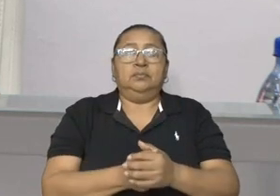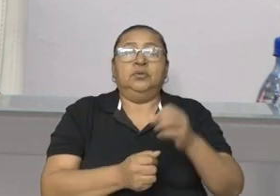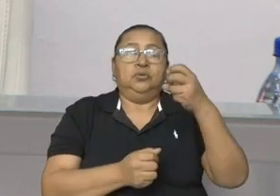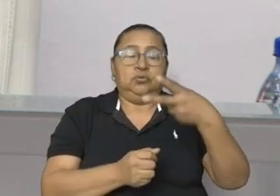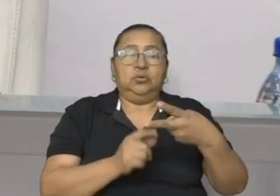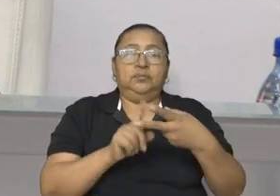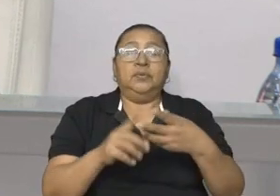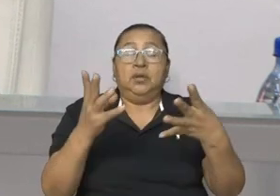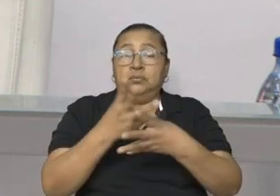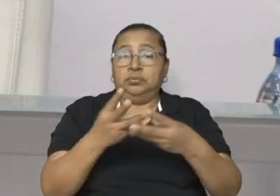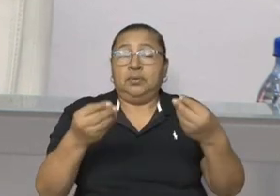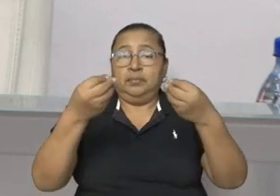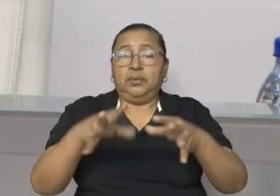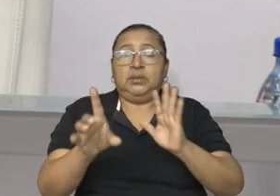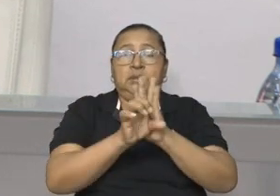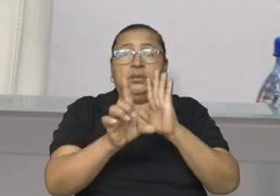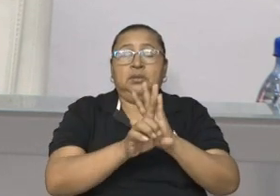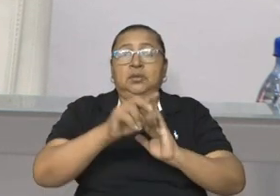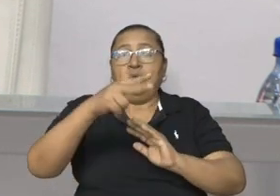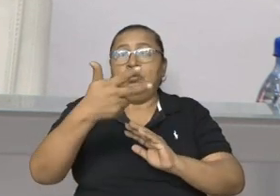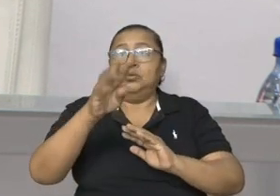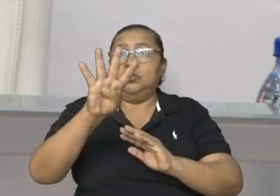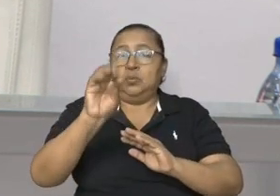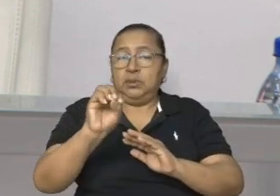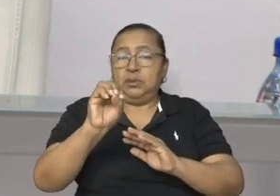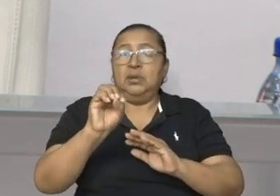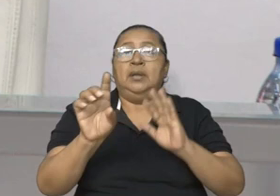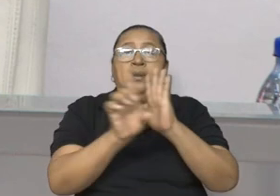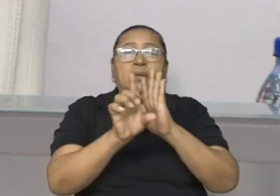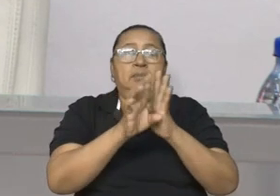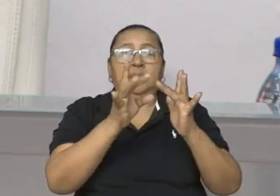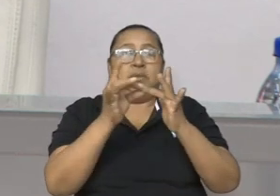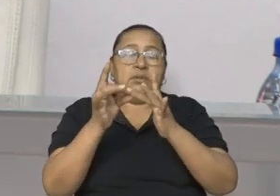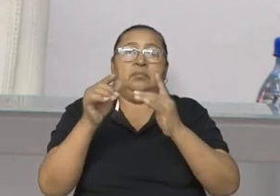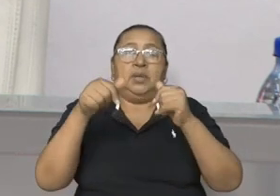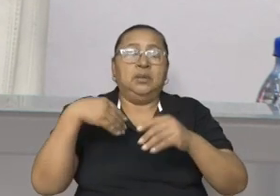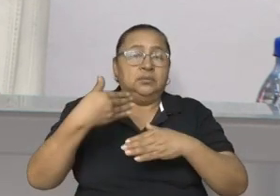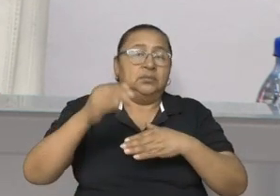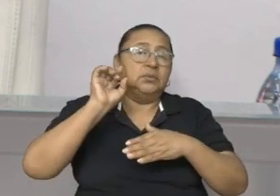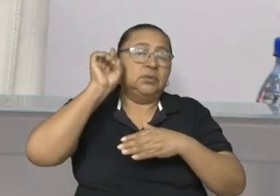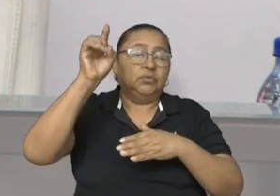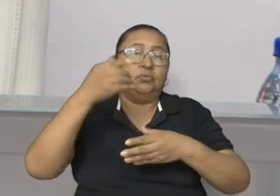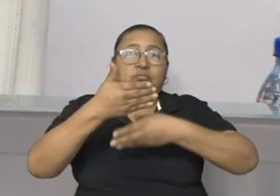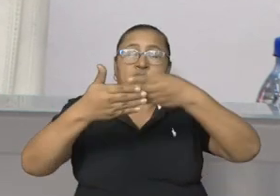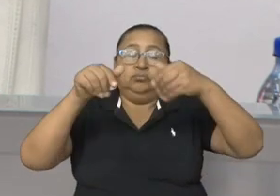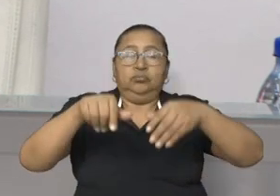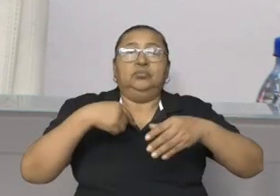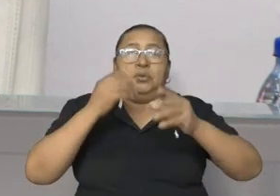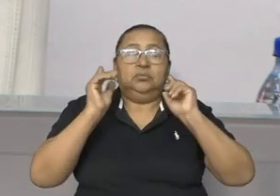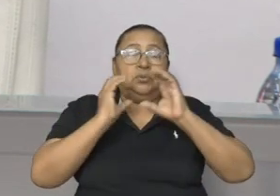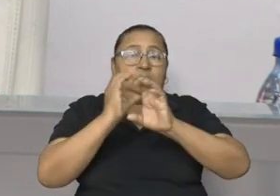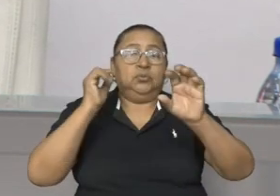Dos. Derróguese la ley número 840, ley especial para el desarrollo de infraestructura y